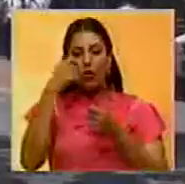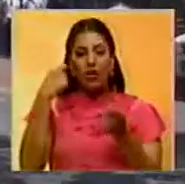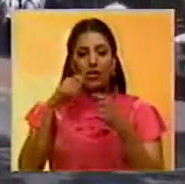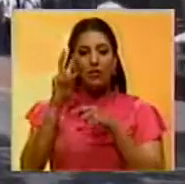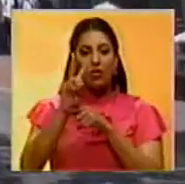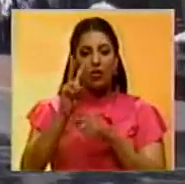violación. ¡Gracias